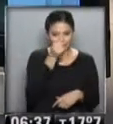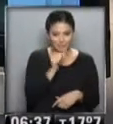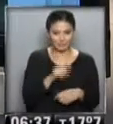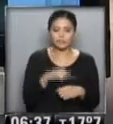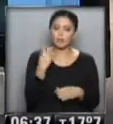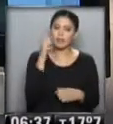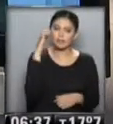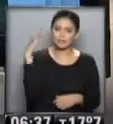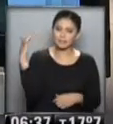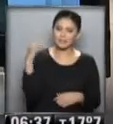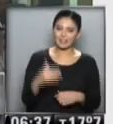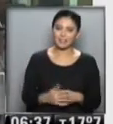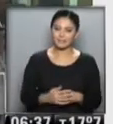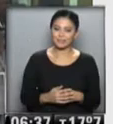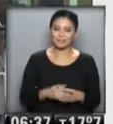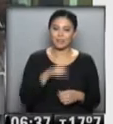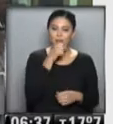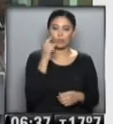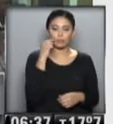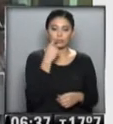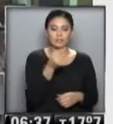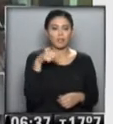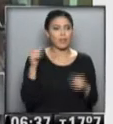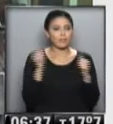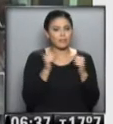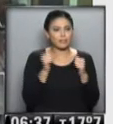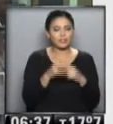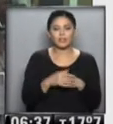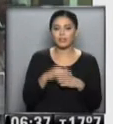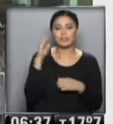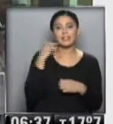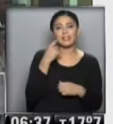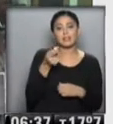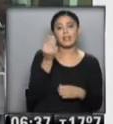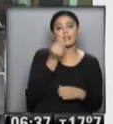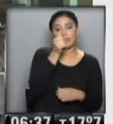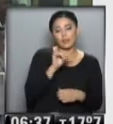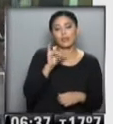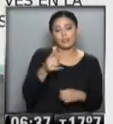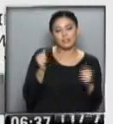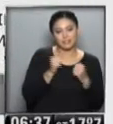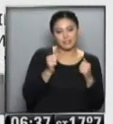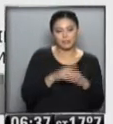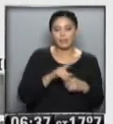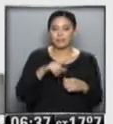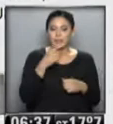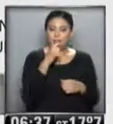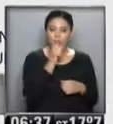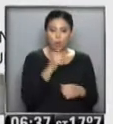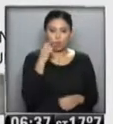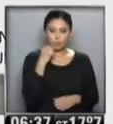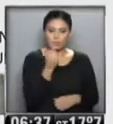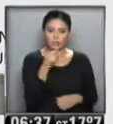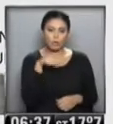estábamos extrañando... cuento... ...se viene el frío Nadia, ¿no?, ya... ...para el fin de semana, sí... ...bueno, y bueno... ...cambia el tiempo... ...a ver qué otro saludito... ...tenemos en